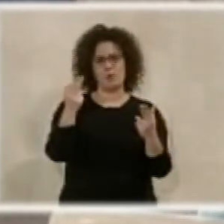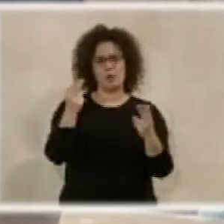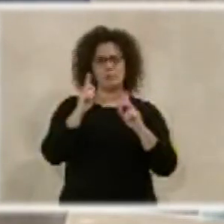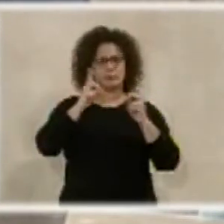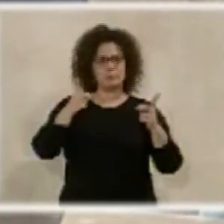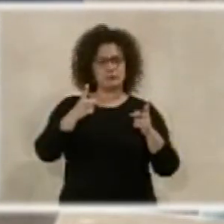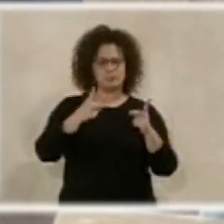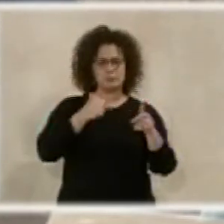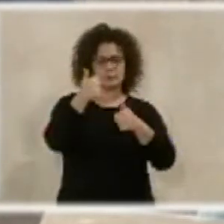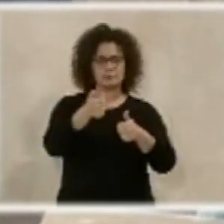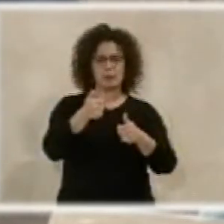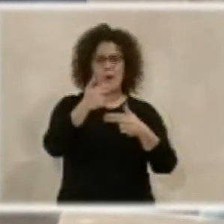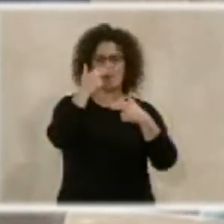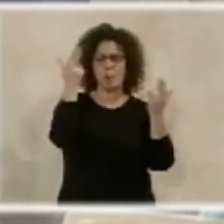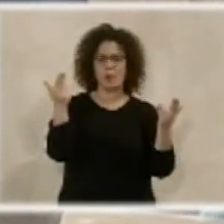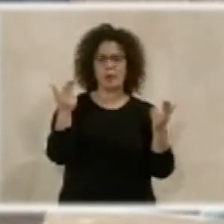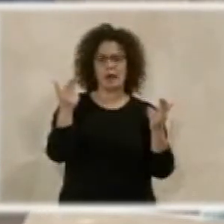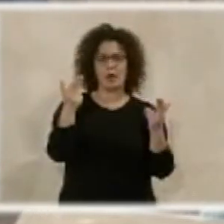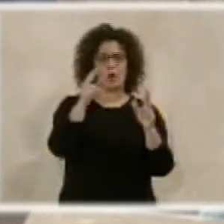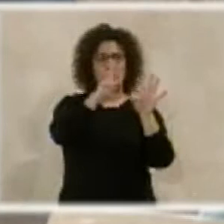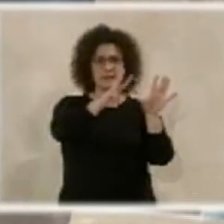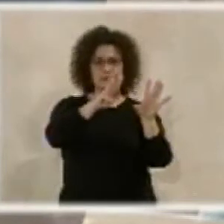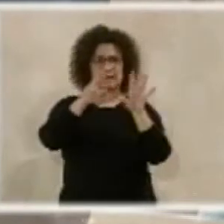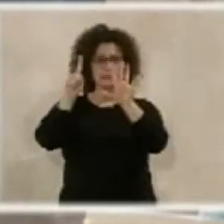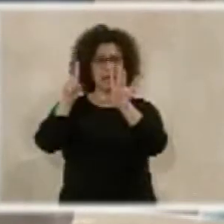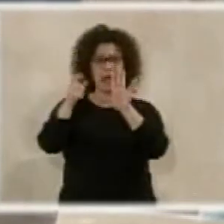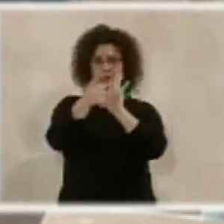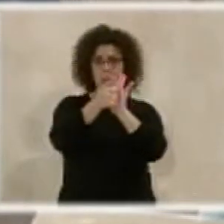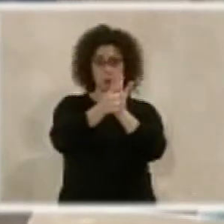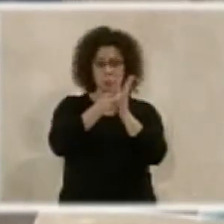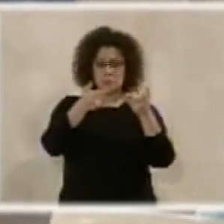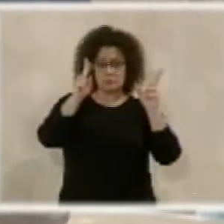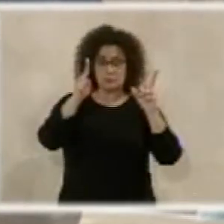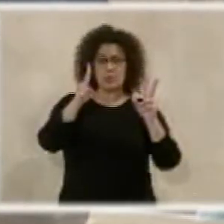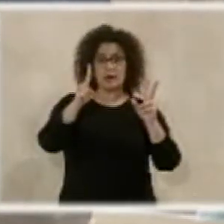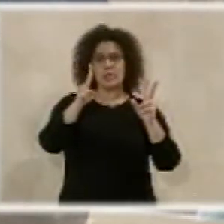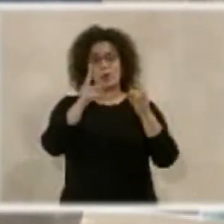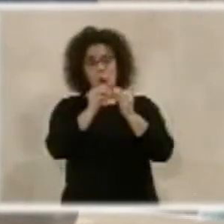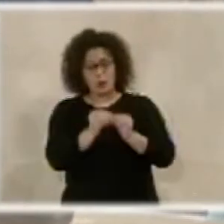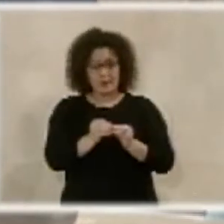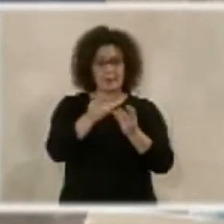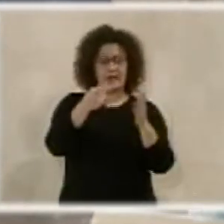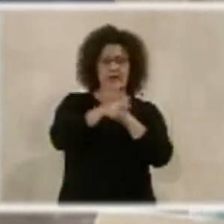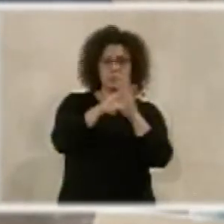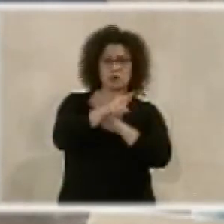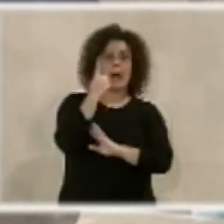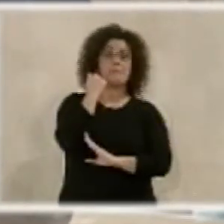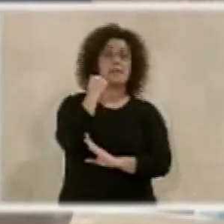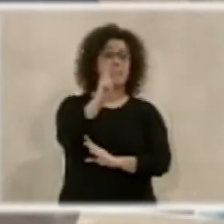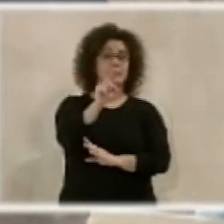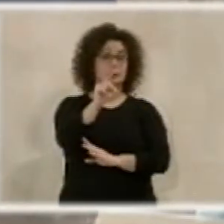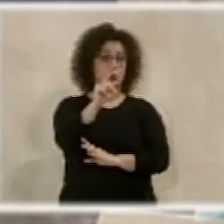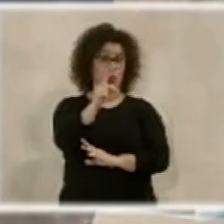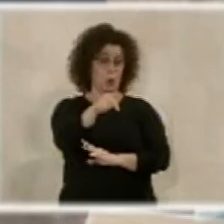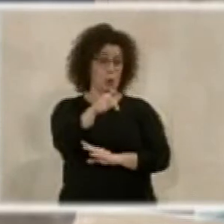pública. El artículo 86 del EOA no lo permite. No sé si con una encomienda de gestión a Almería 21, como